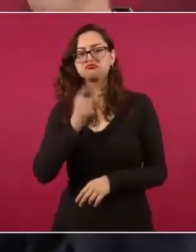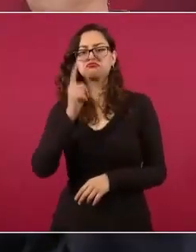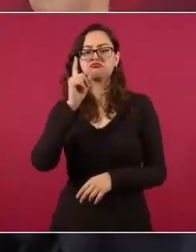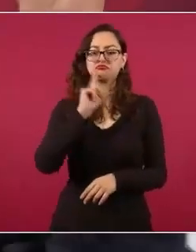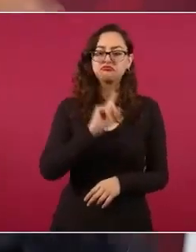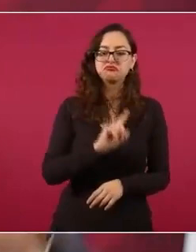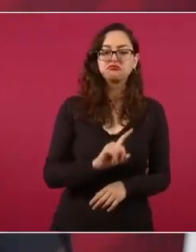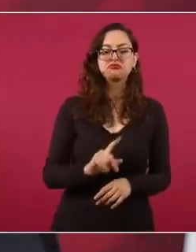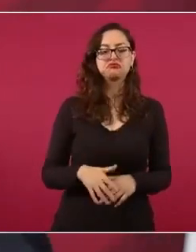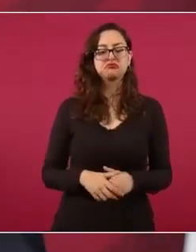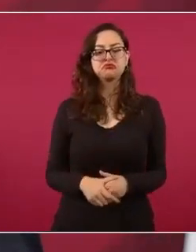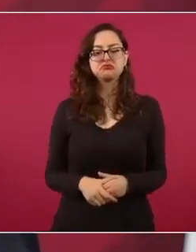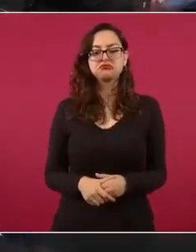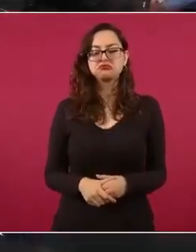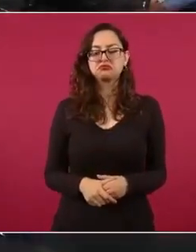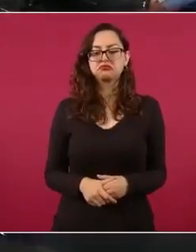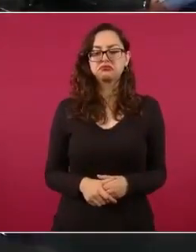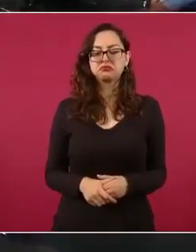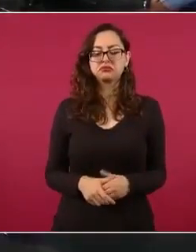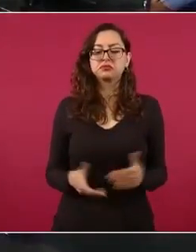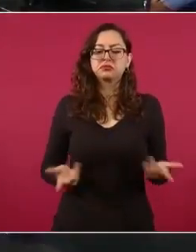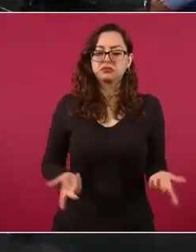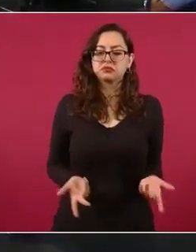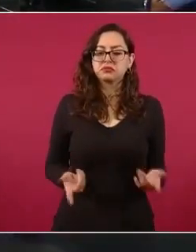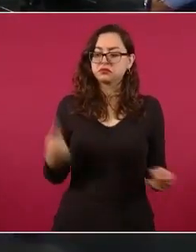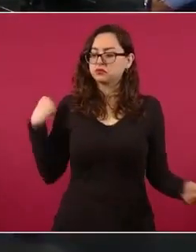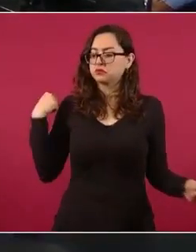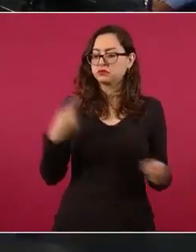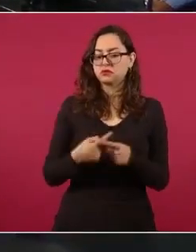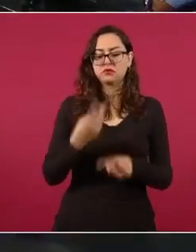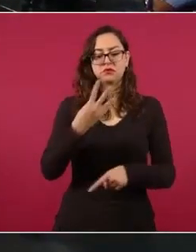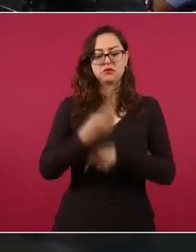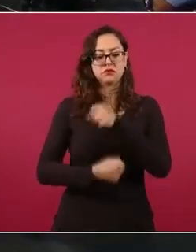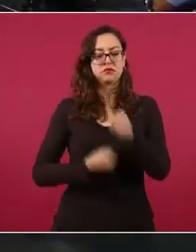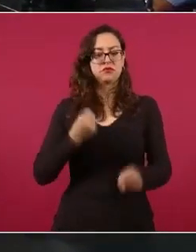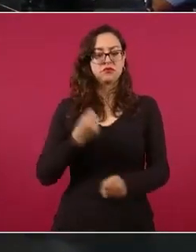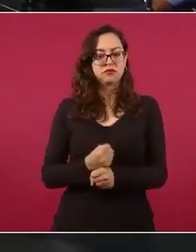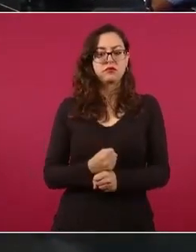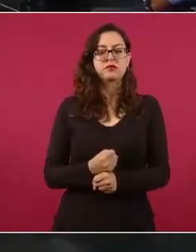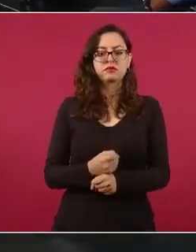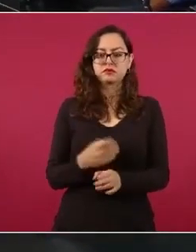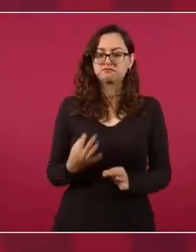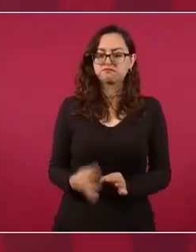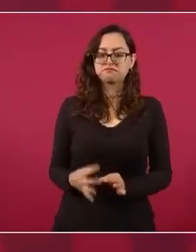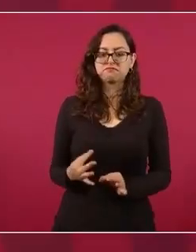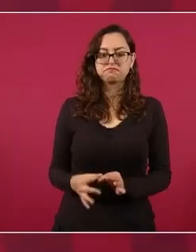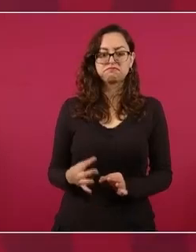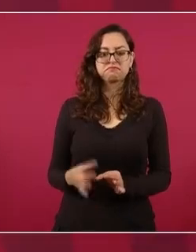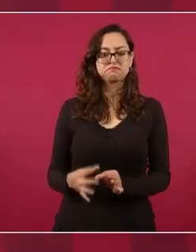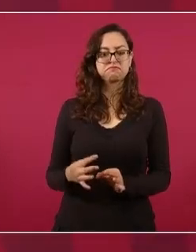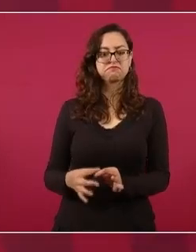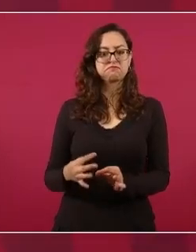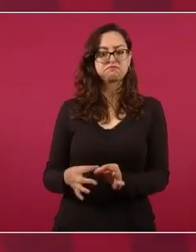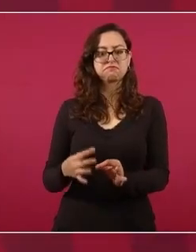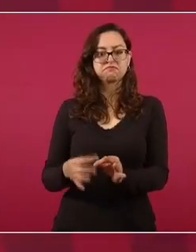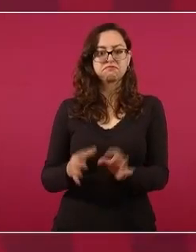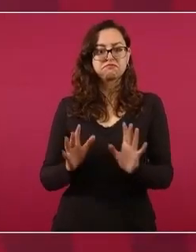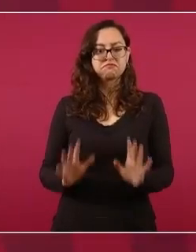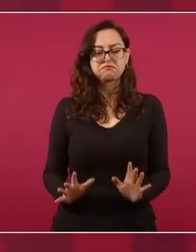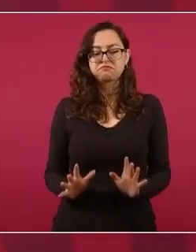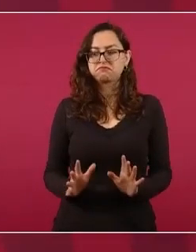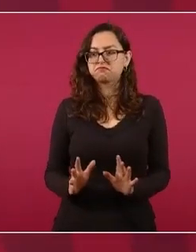casi cuatro años de gobierno y no han habido paros.